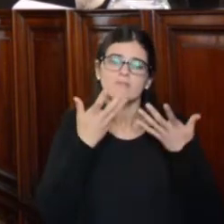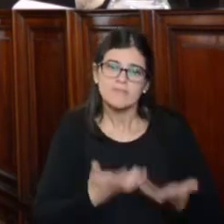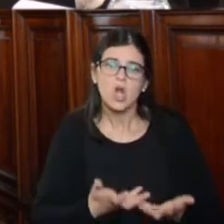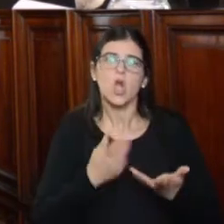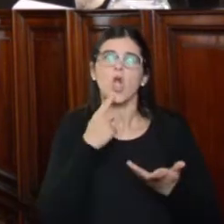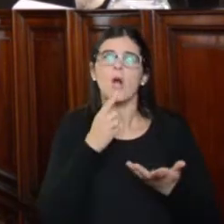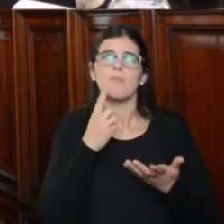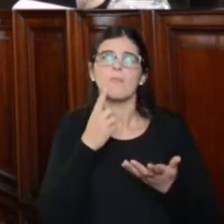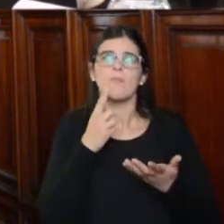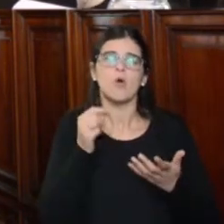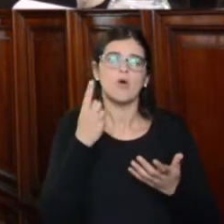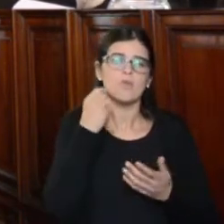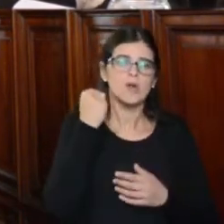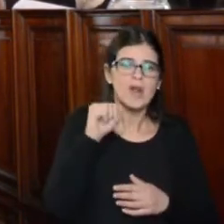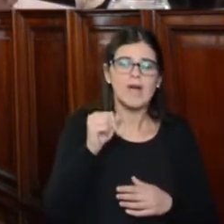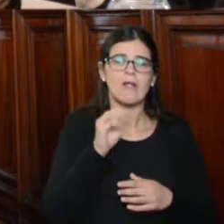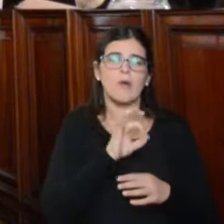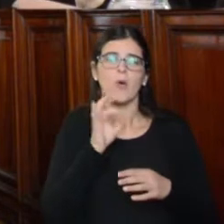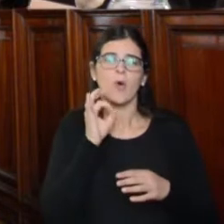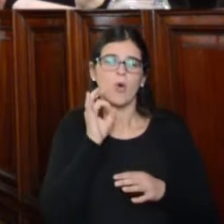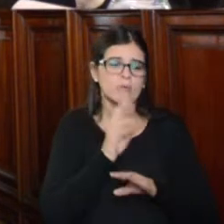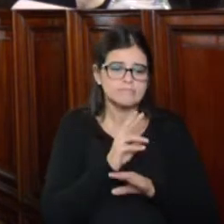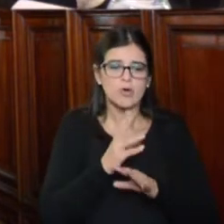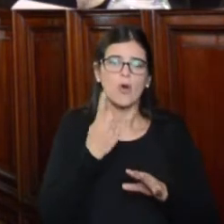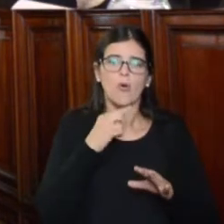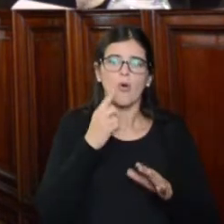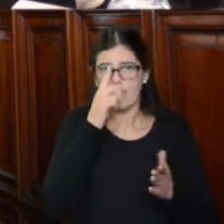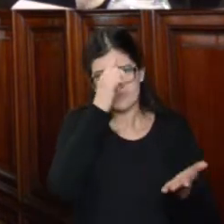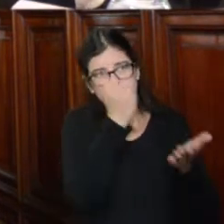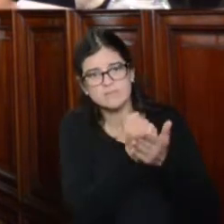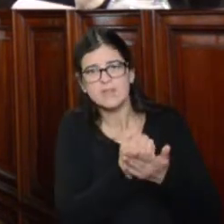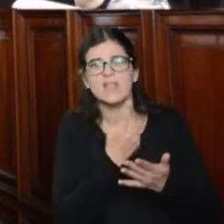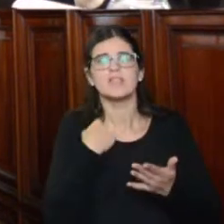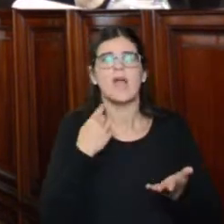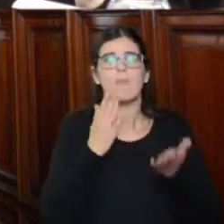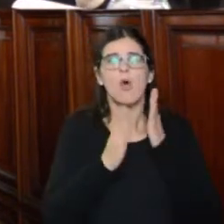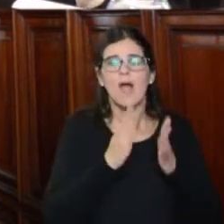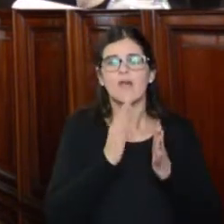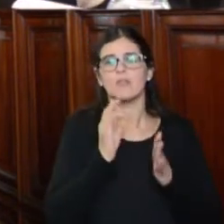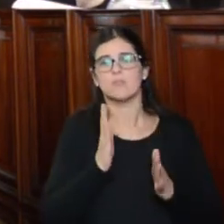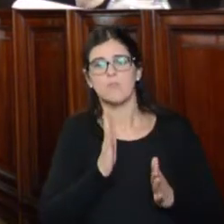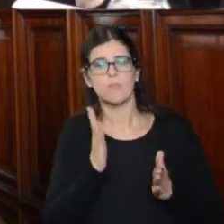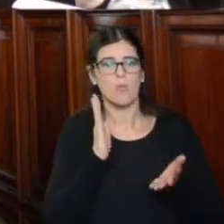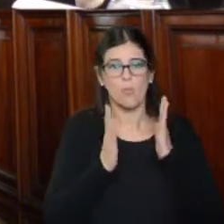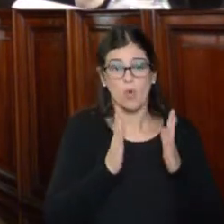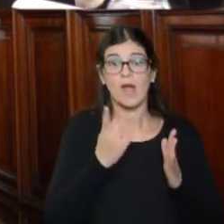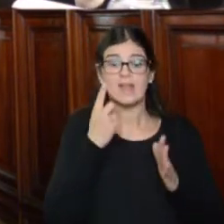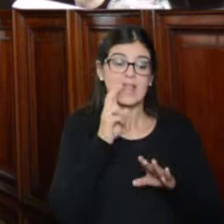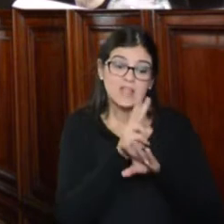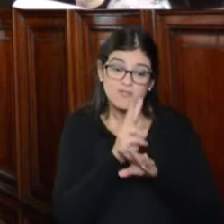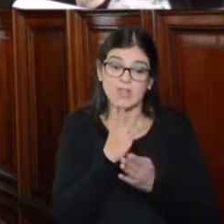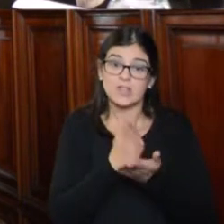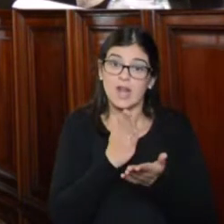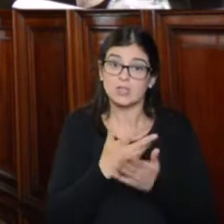de criminalizar, condicionar o estigmatizar la labor de abogados y abogadas que defienden los derechos